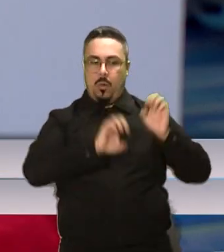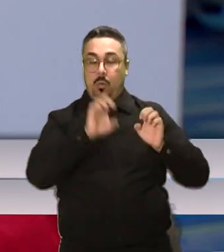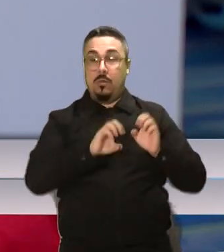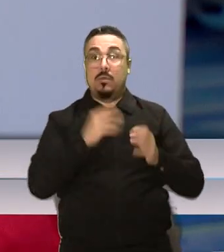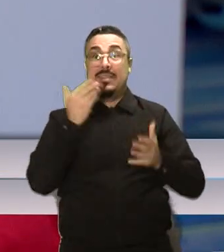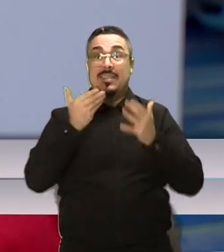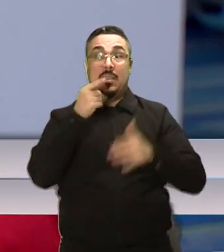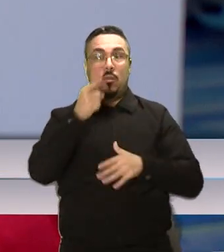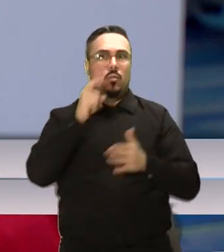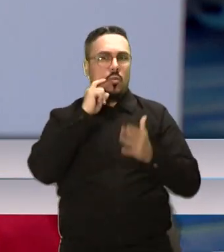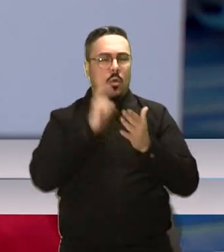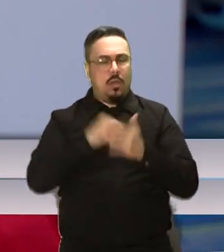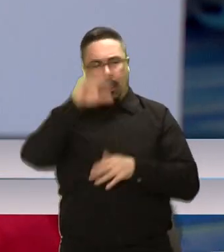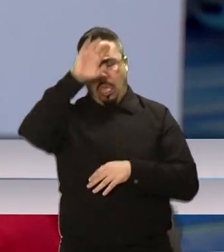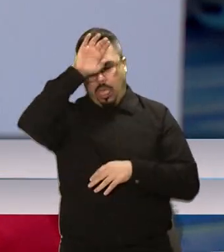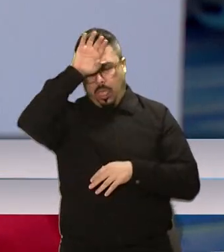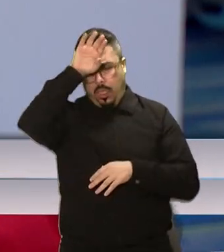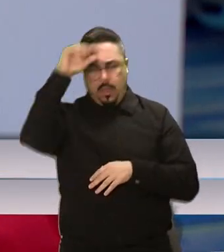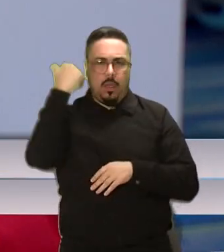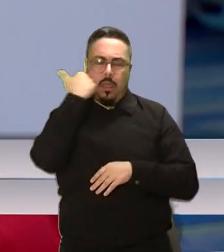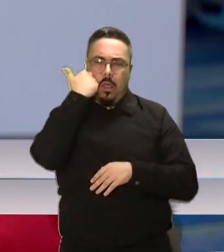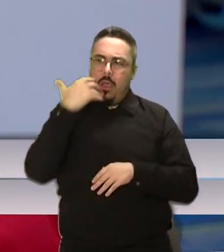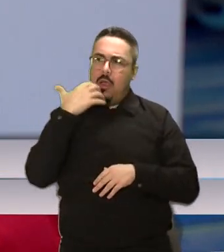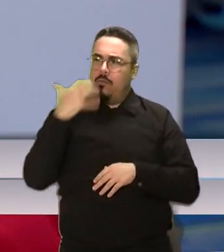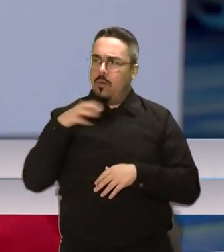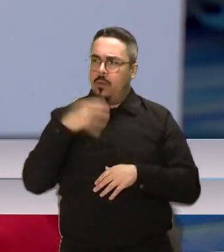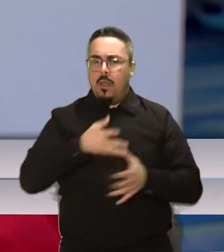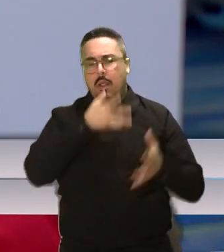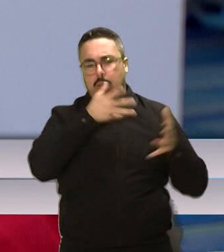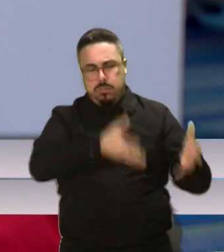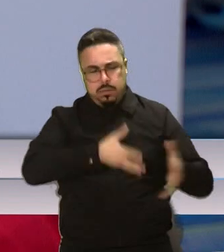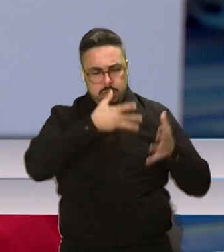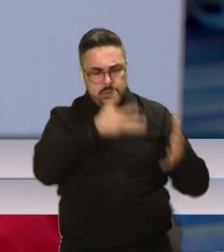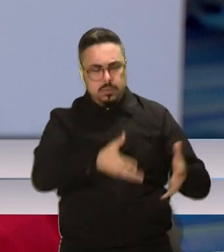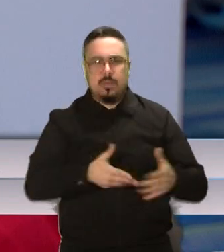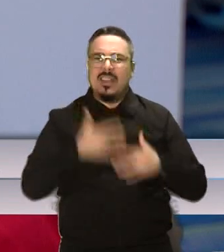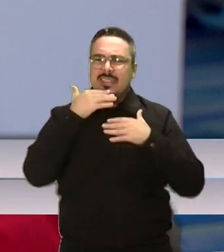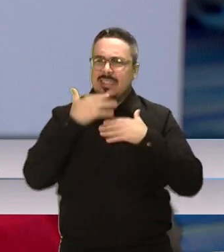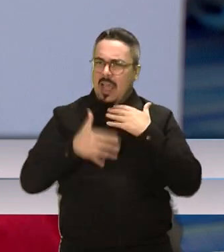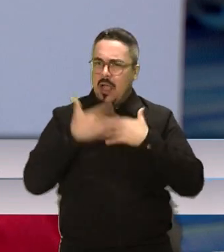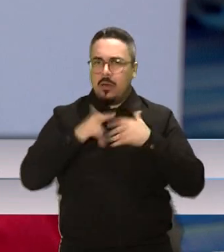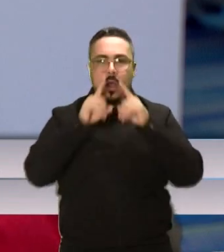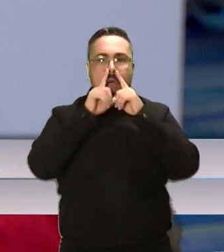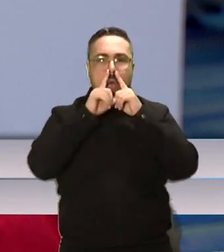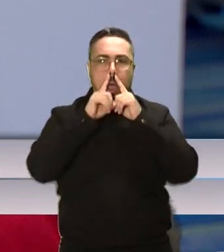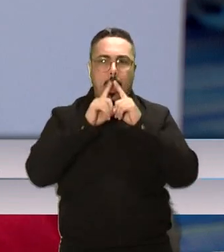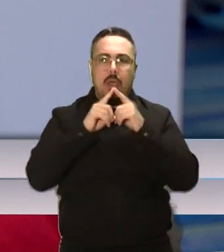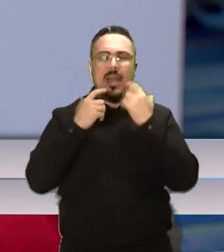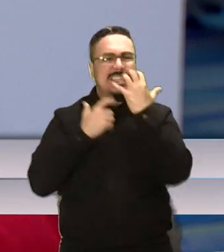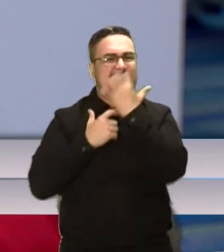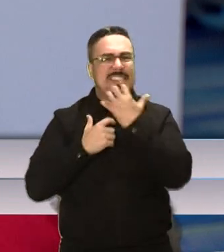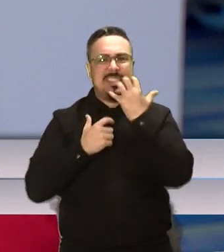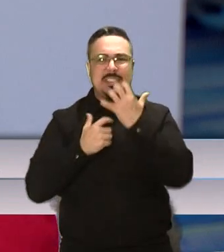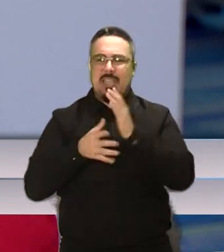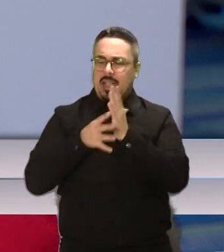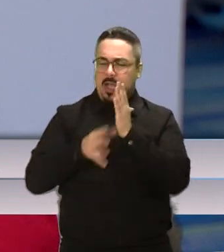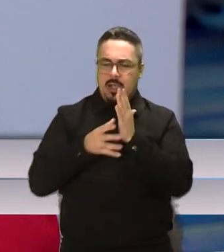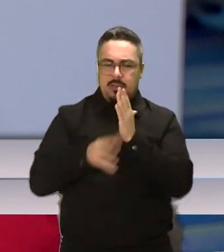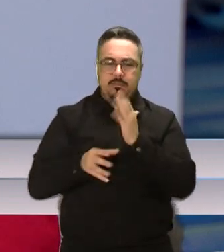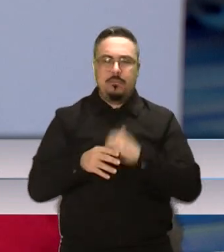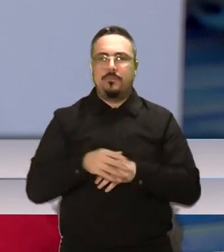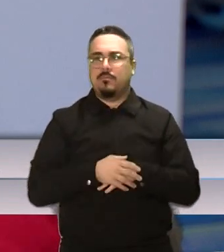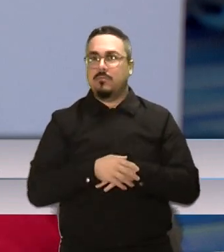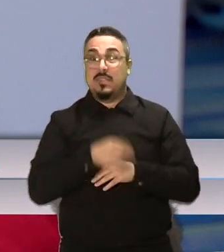vómitos persistentes, mareos, desmayos, sangrados ya sea por nariz, encía o ese, esos son